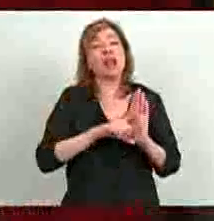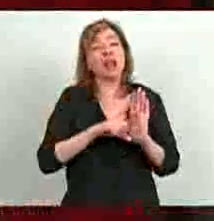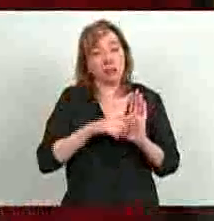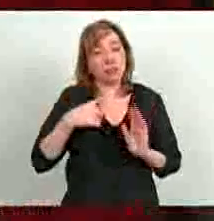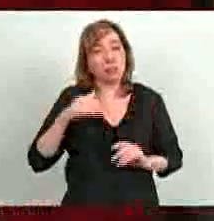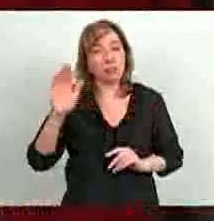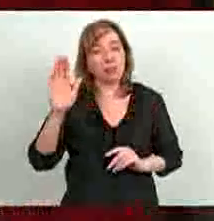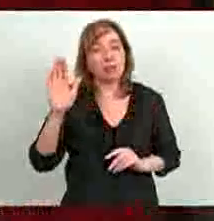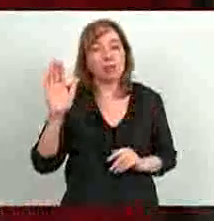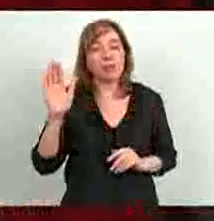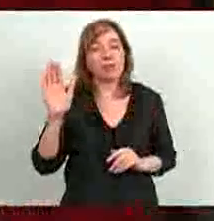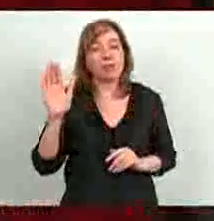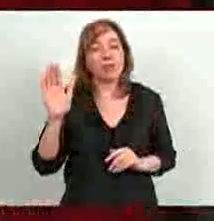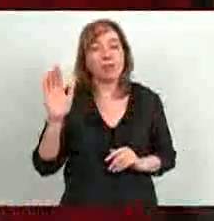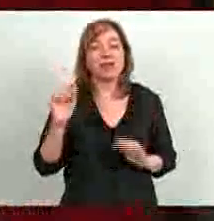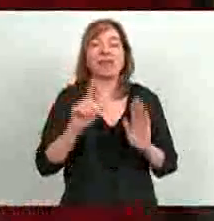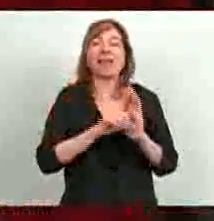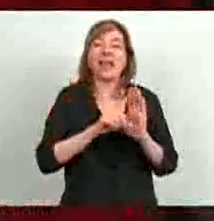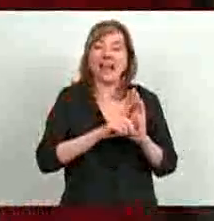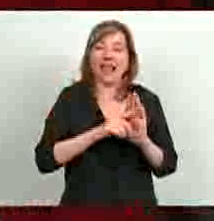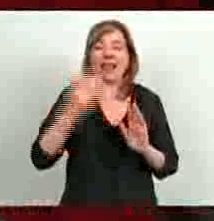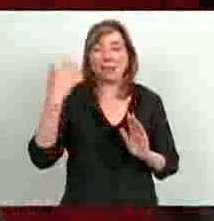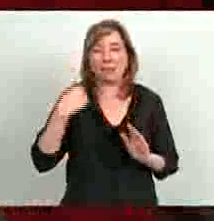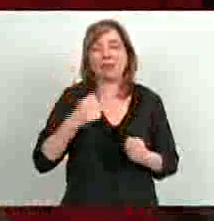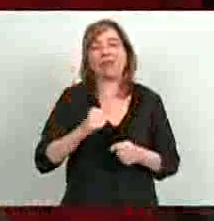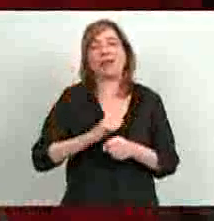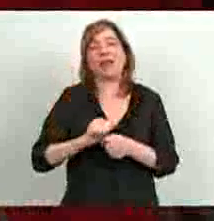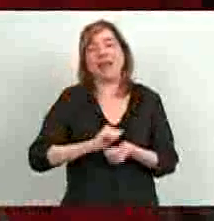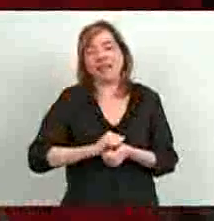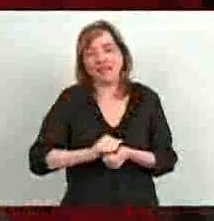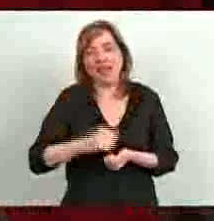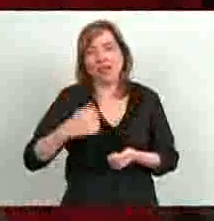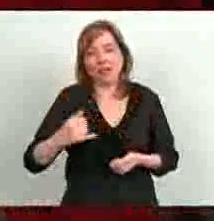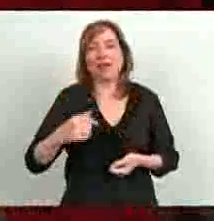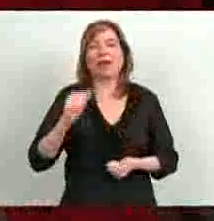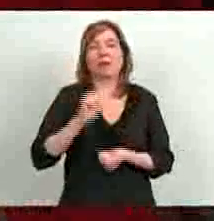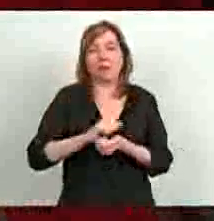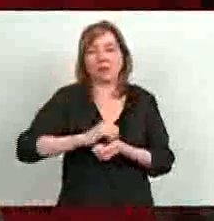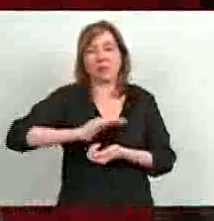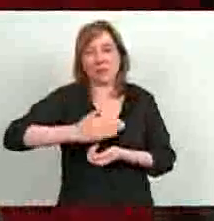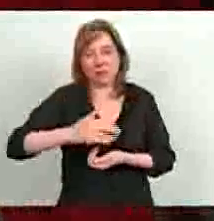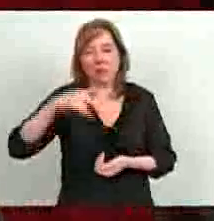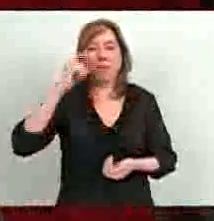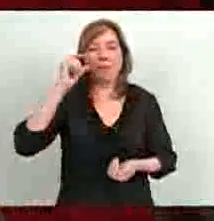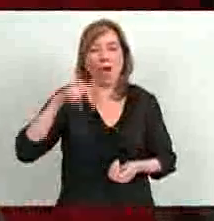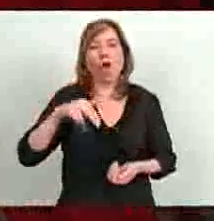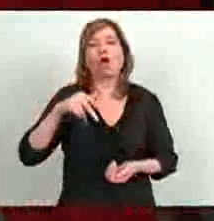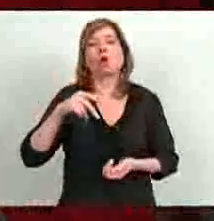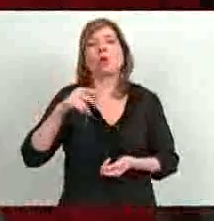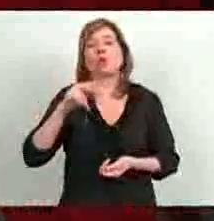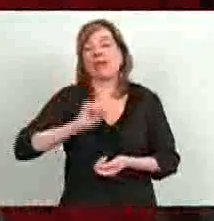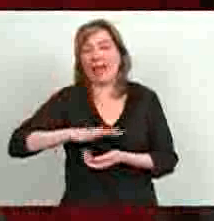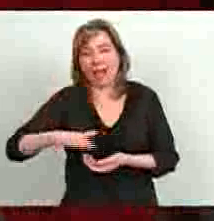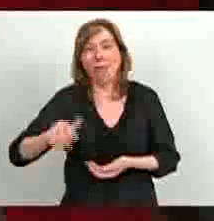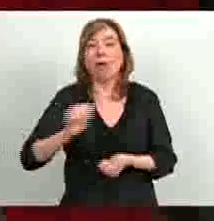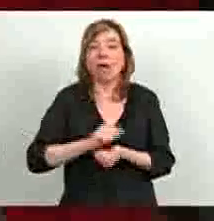la penal tributaria que fue aprobada, antilavado que fue aprobada, promoción del sobar que fue aprobada, peón rural que fue aprobado y propiedad de la